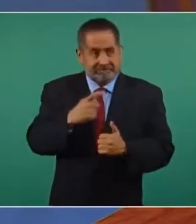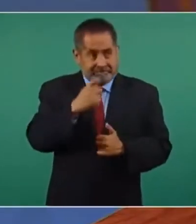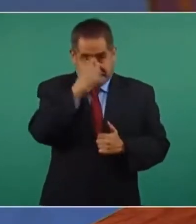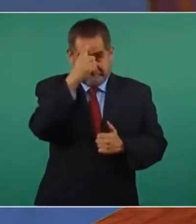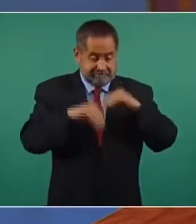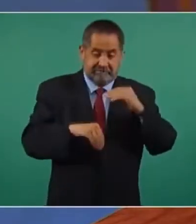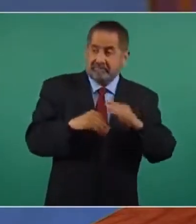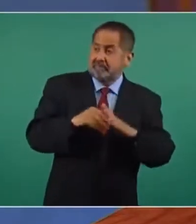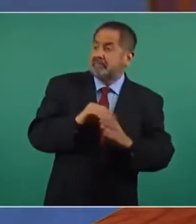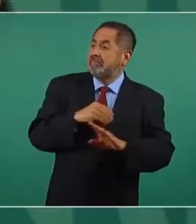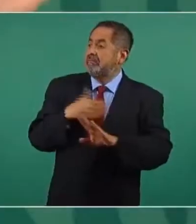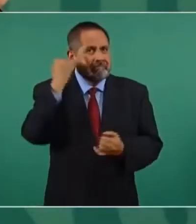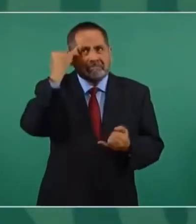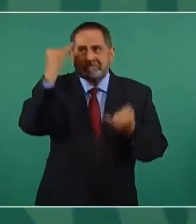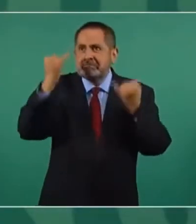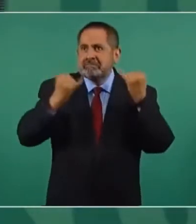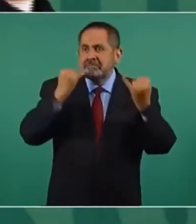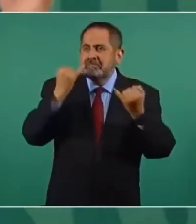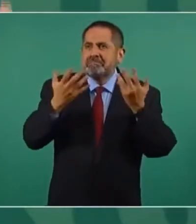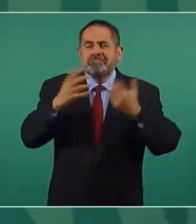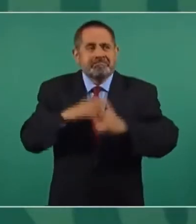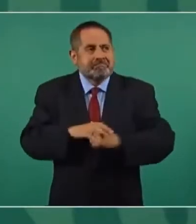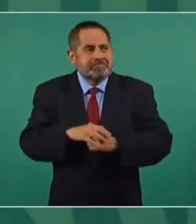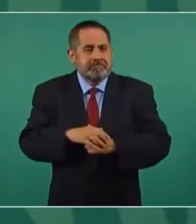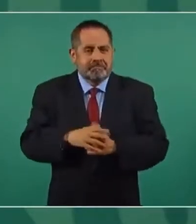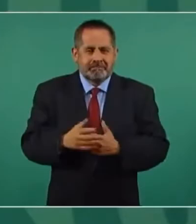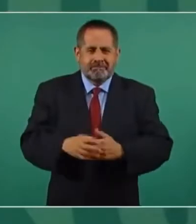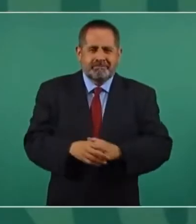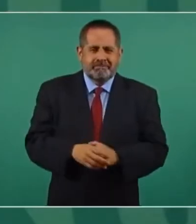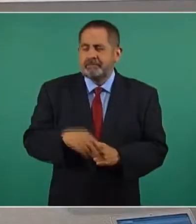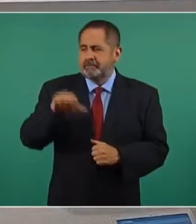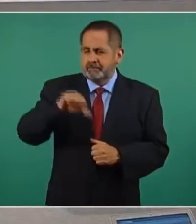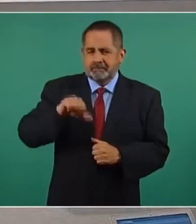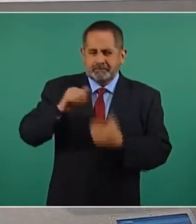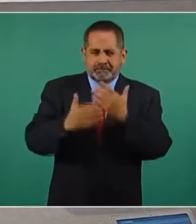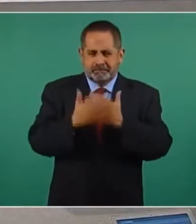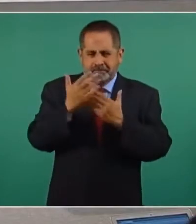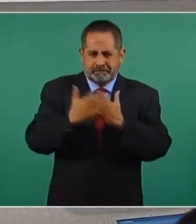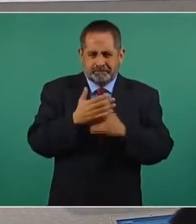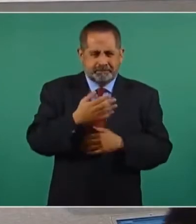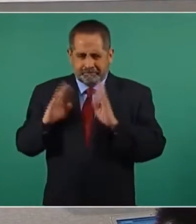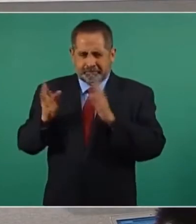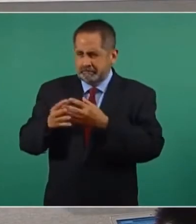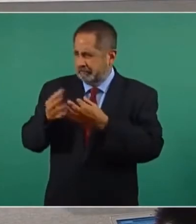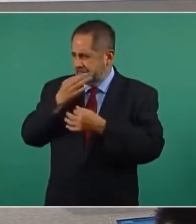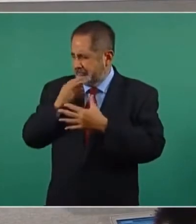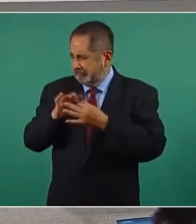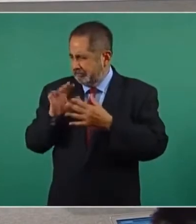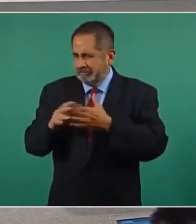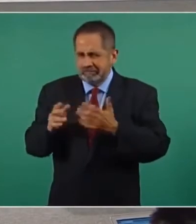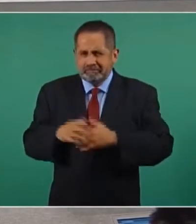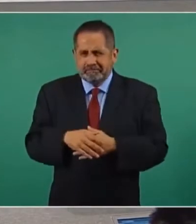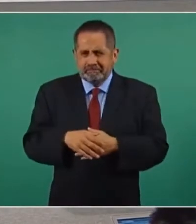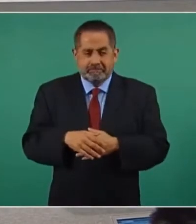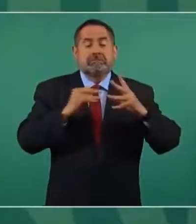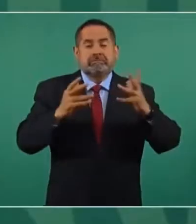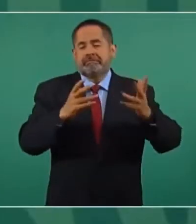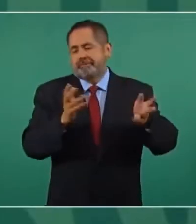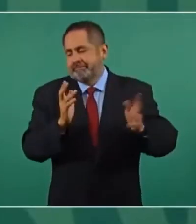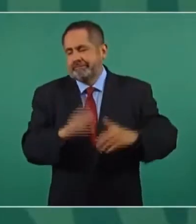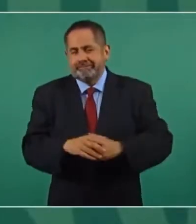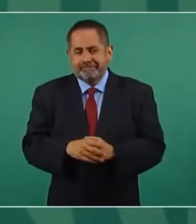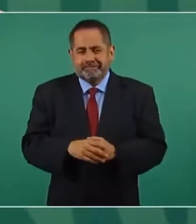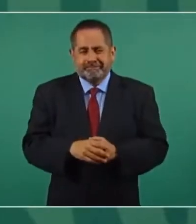vuelan. ¿Y ahora qué? Hoy en la mañana que me estaban hablando de este asunto, que está convertido en un escándalo.